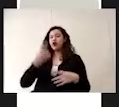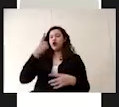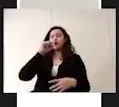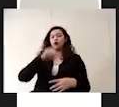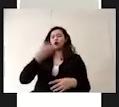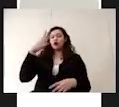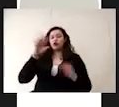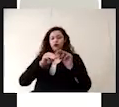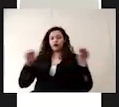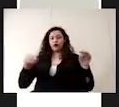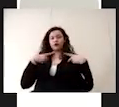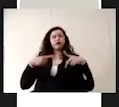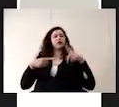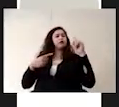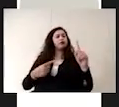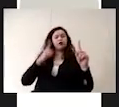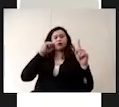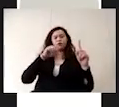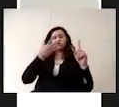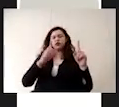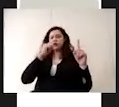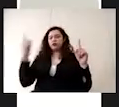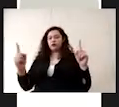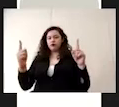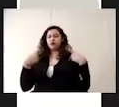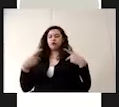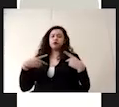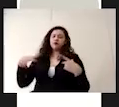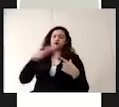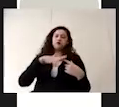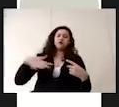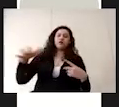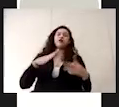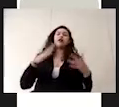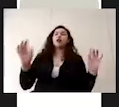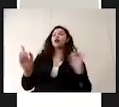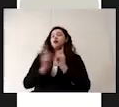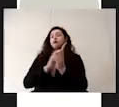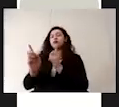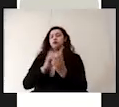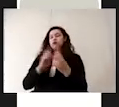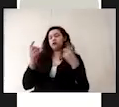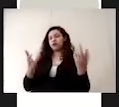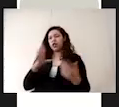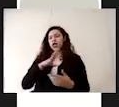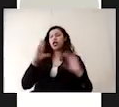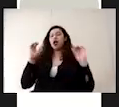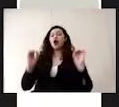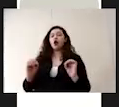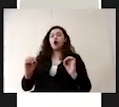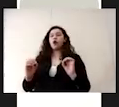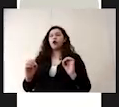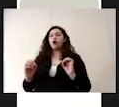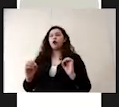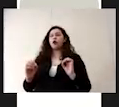entre personas en los espacios donde ocurra alguna interacción o se pueda presentar